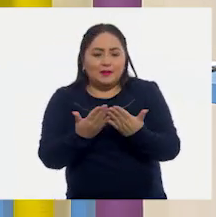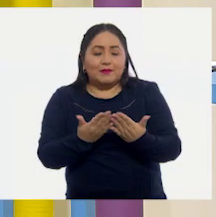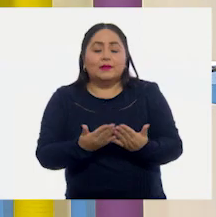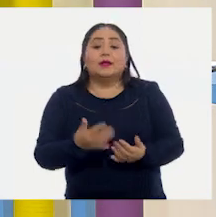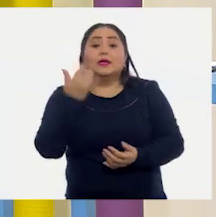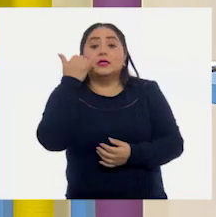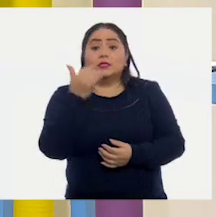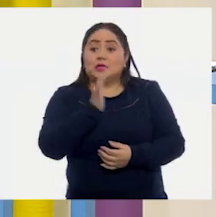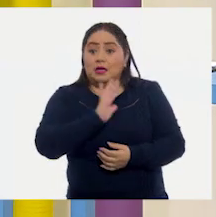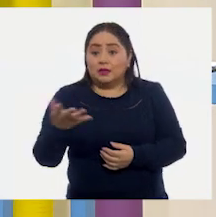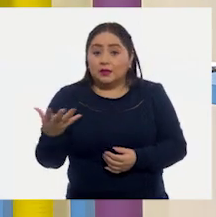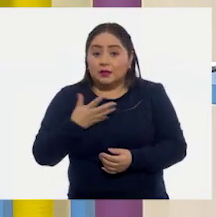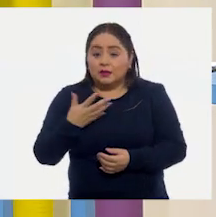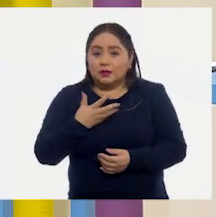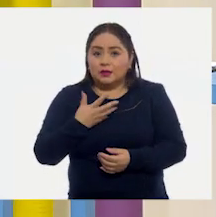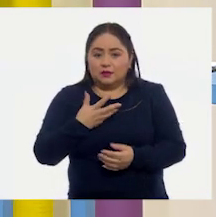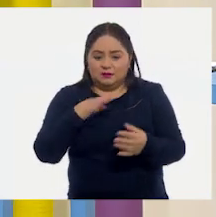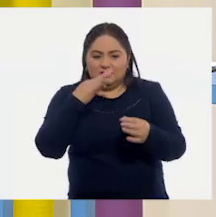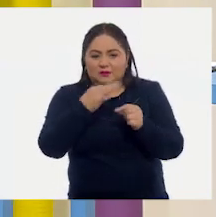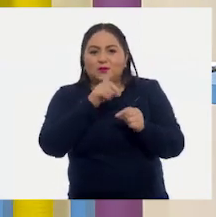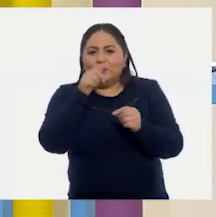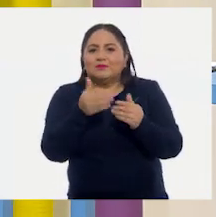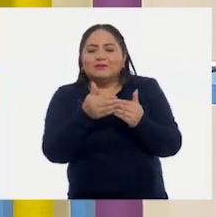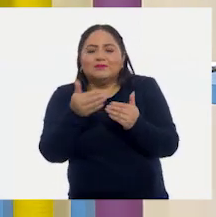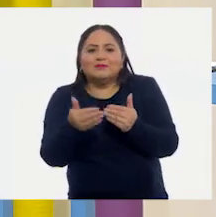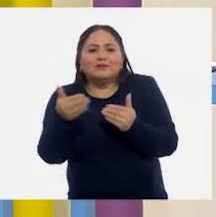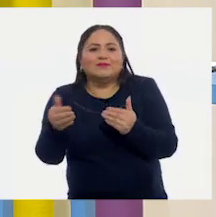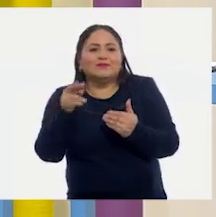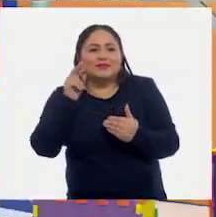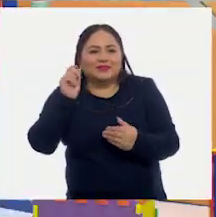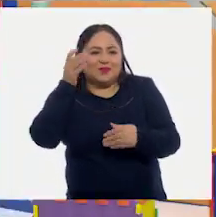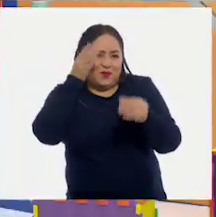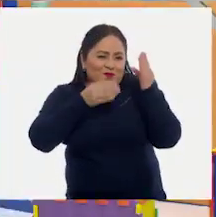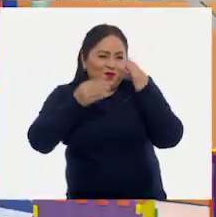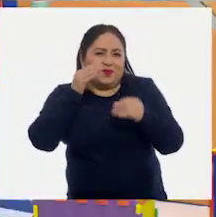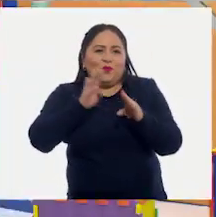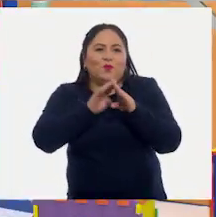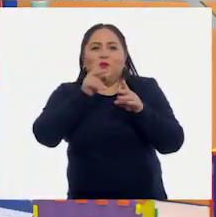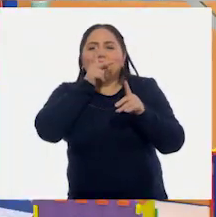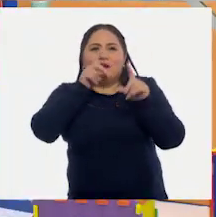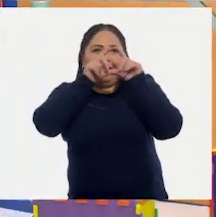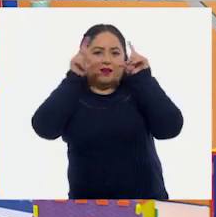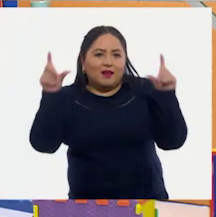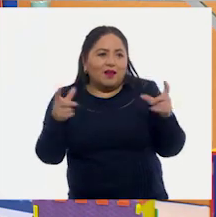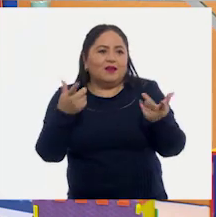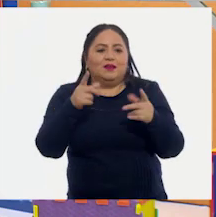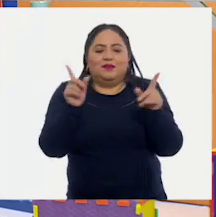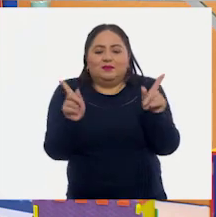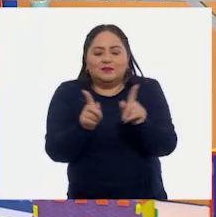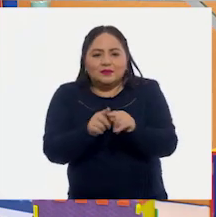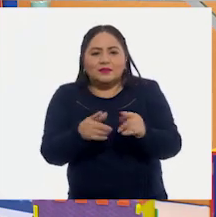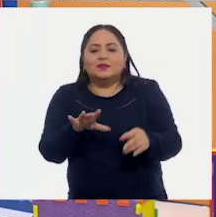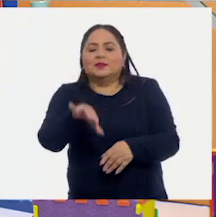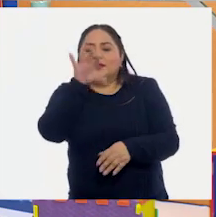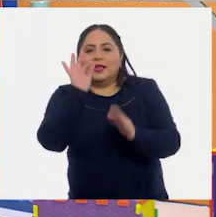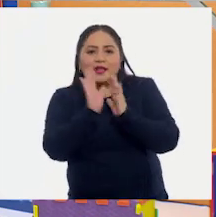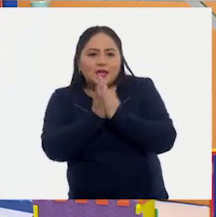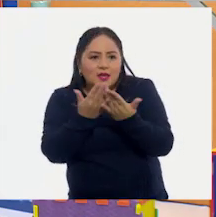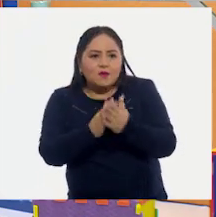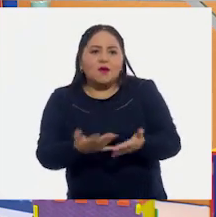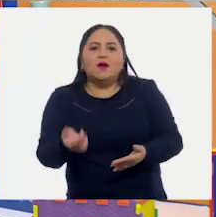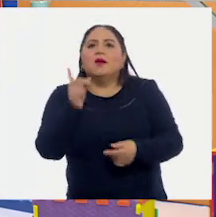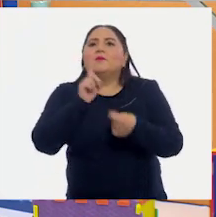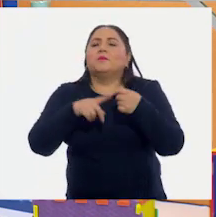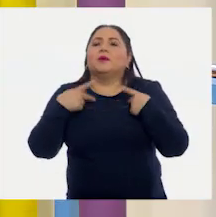Y ya teníamos la tablita que íbamos... Anotamos título, autor, palomeando, seleccionamos un